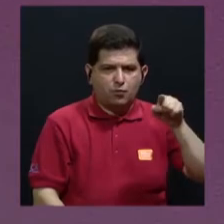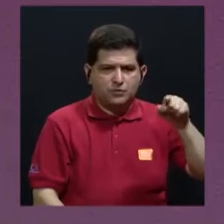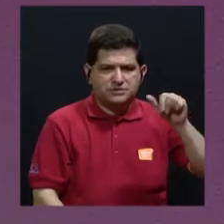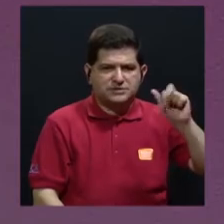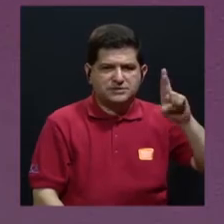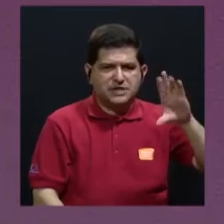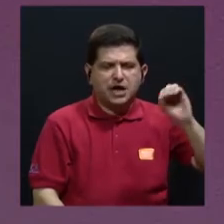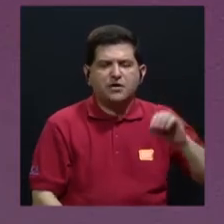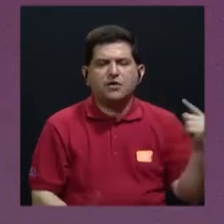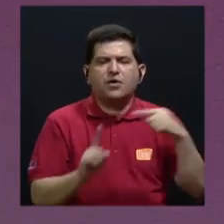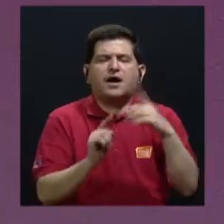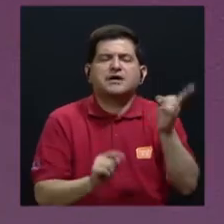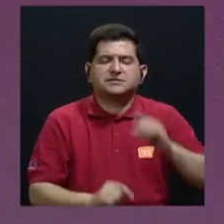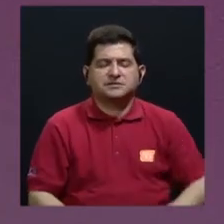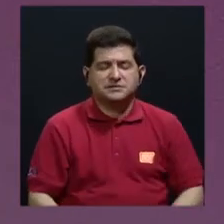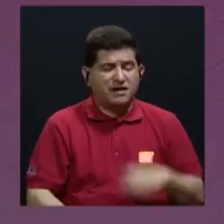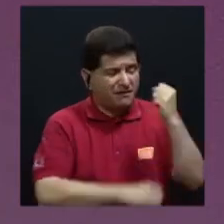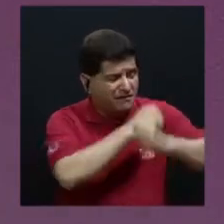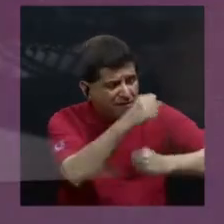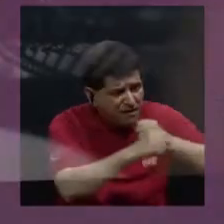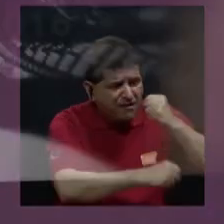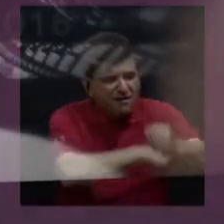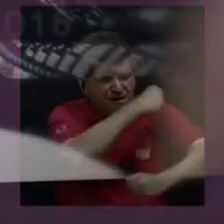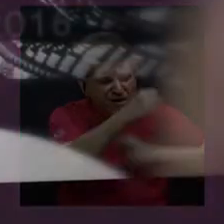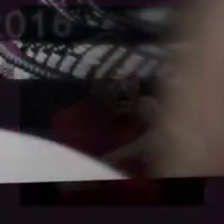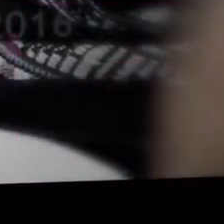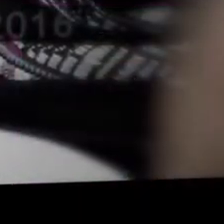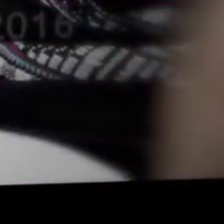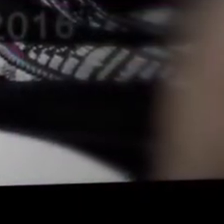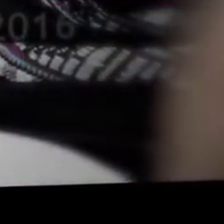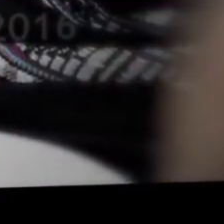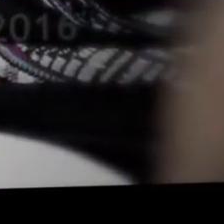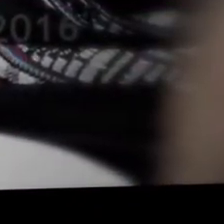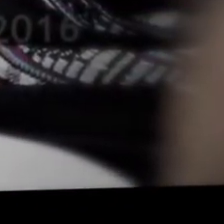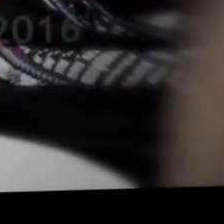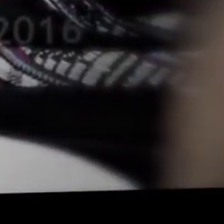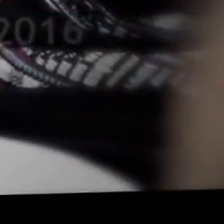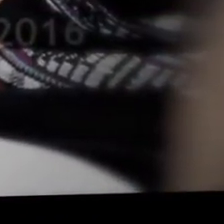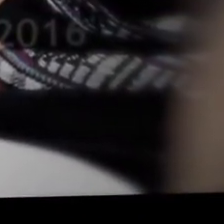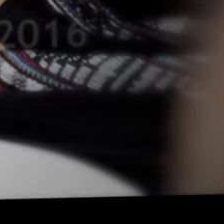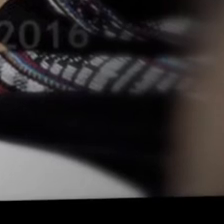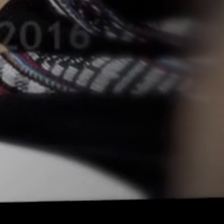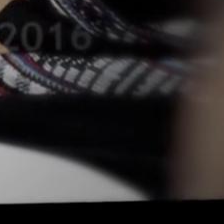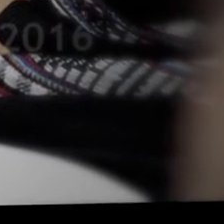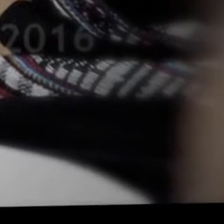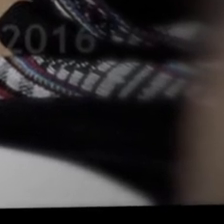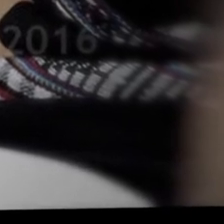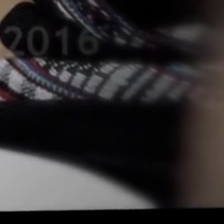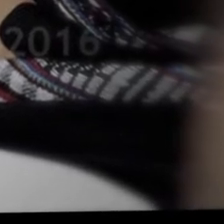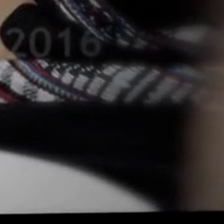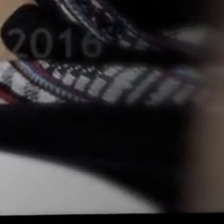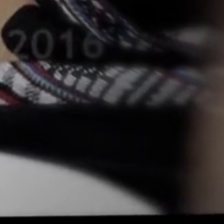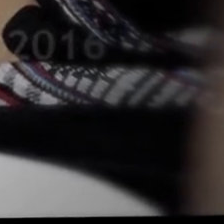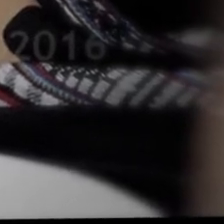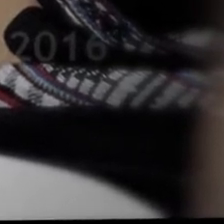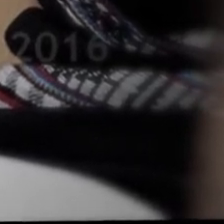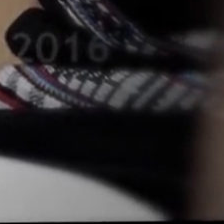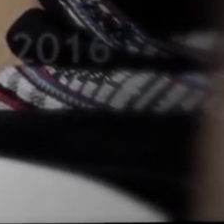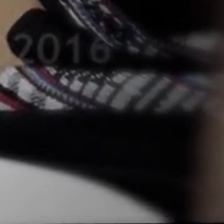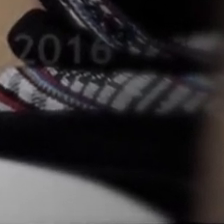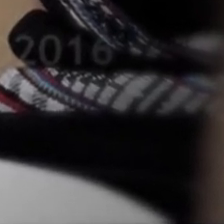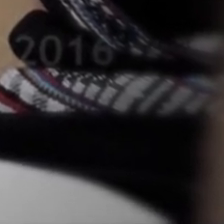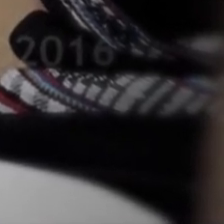Pues después de varios años de trabajo, desde 2001, y que las mujeres hayan logrado el acceso a la justicia en este año,